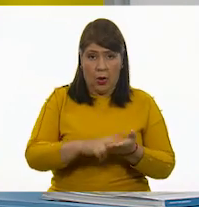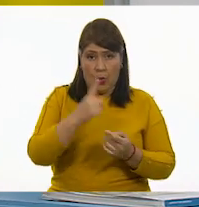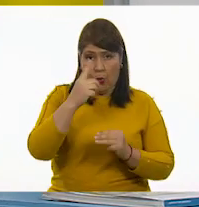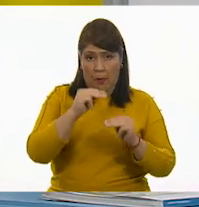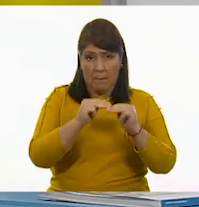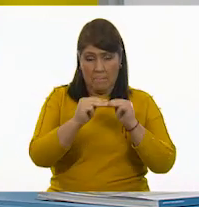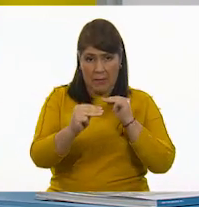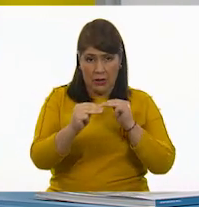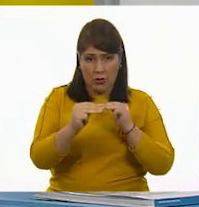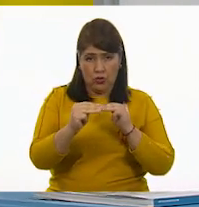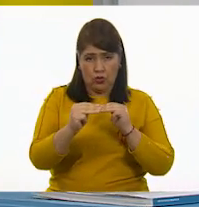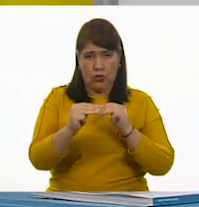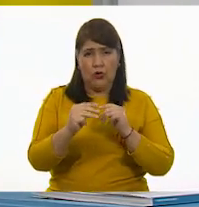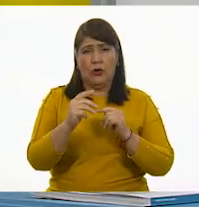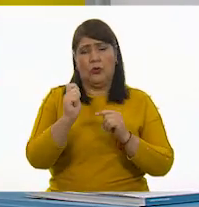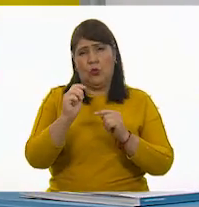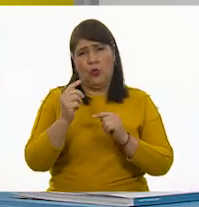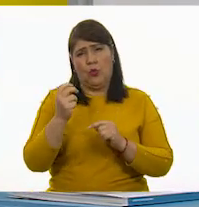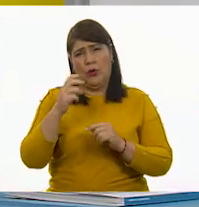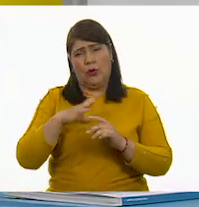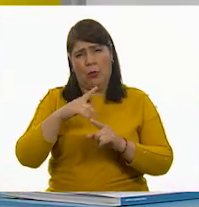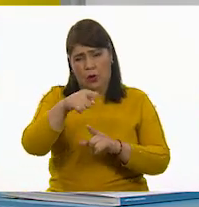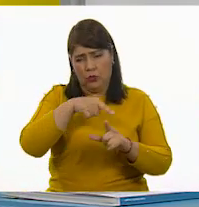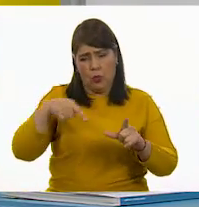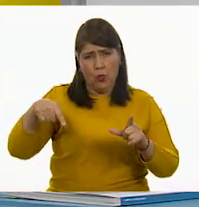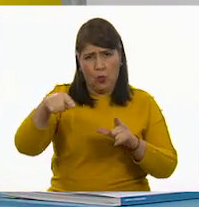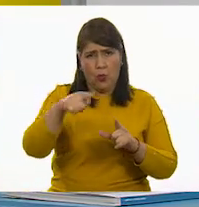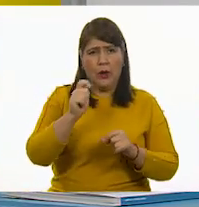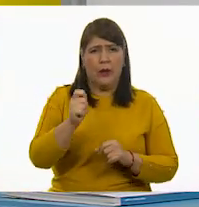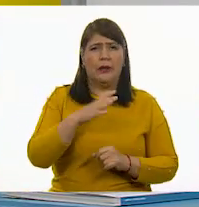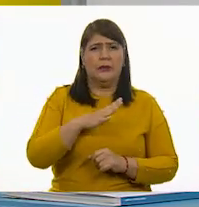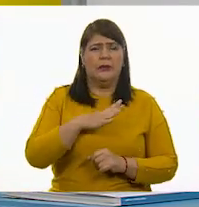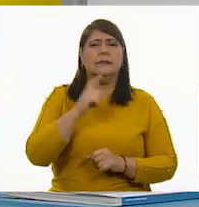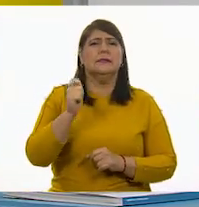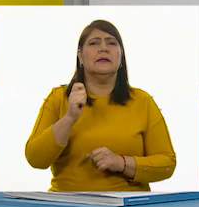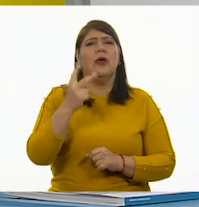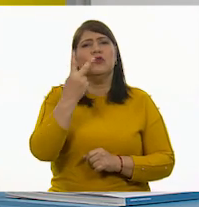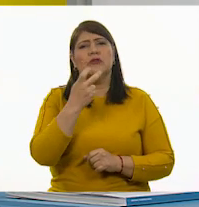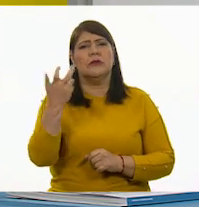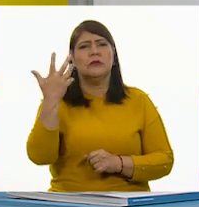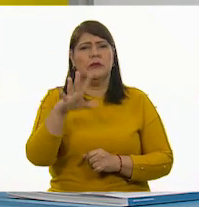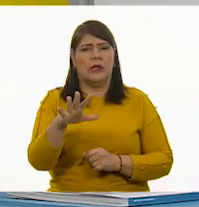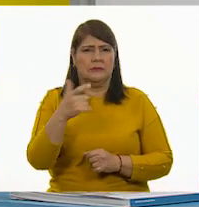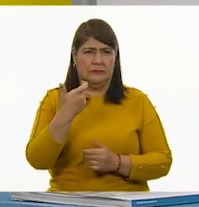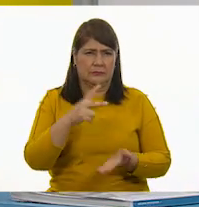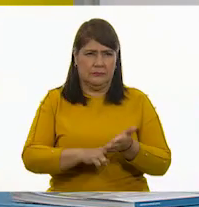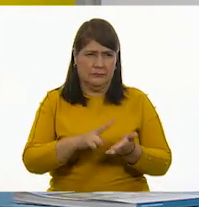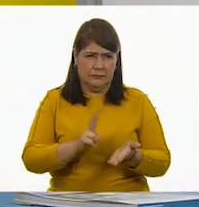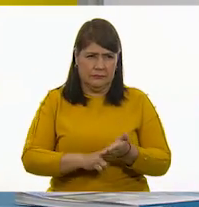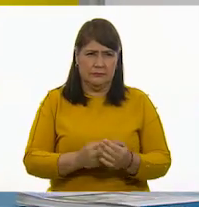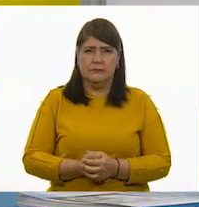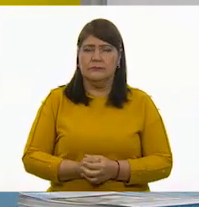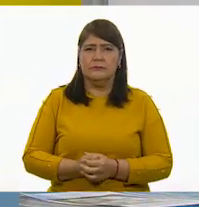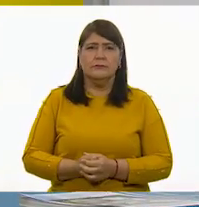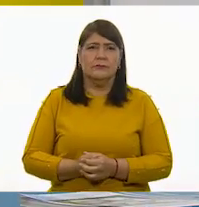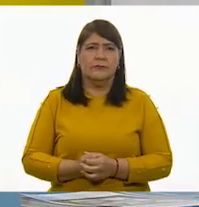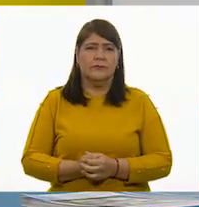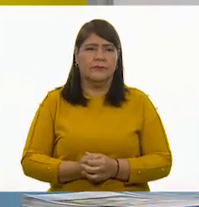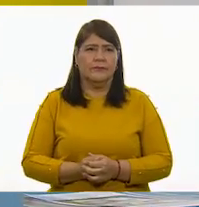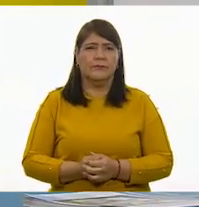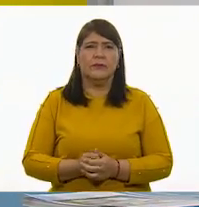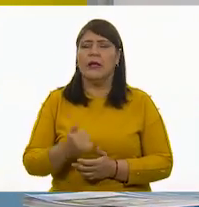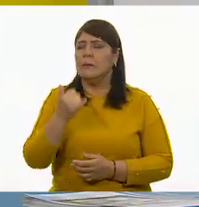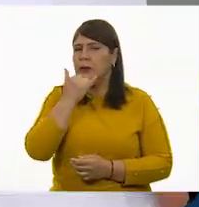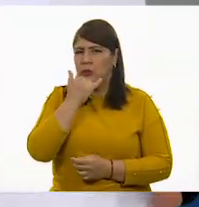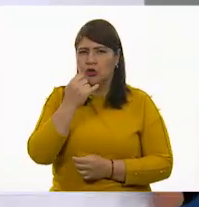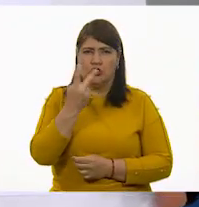cuadrado es de 210 pesos. 220 pesos. Perdón, 220,